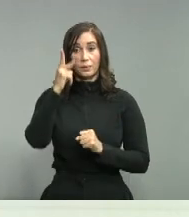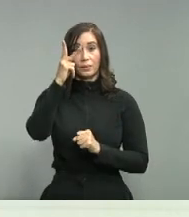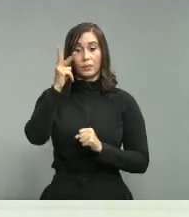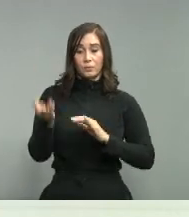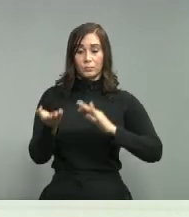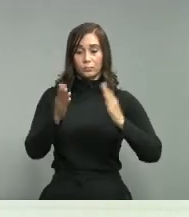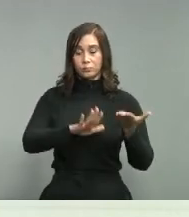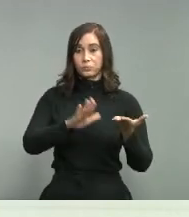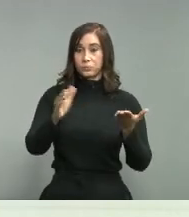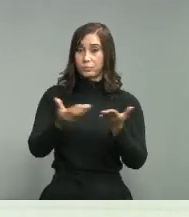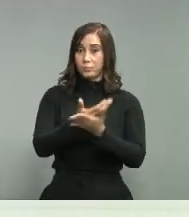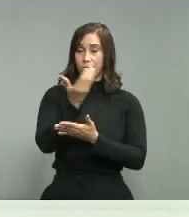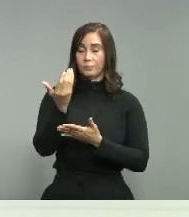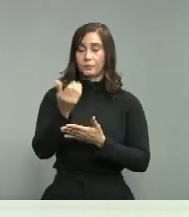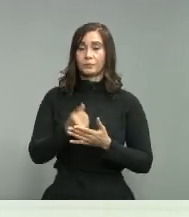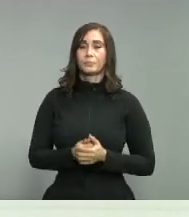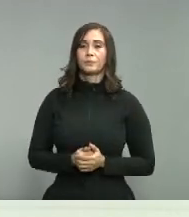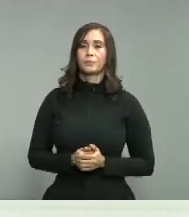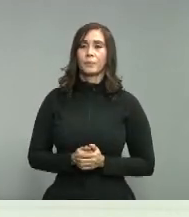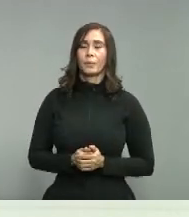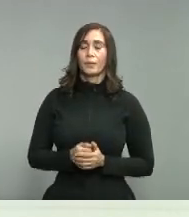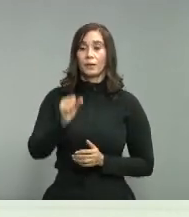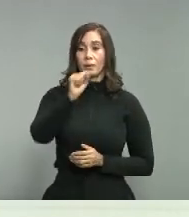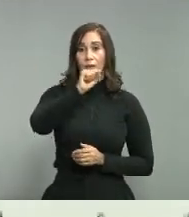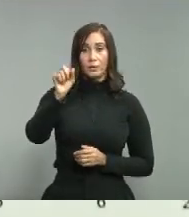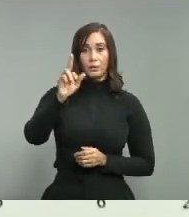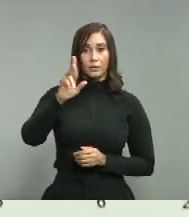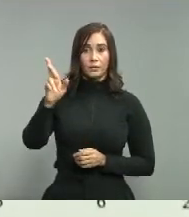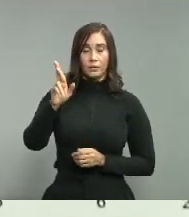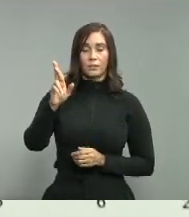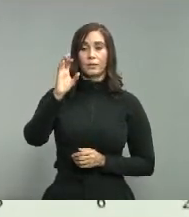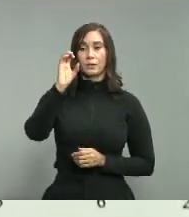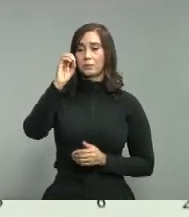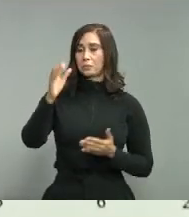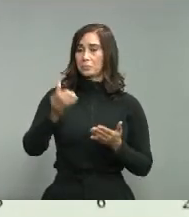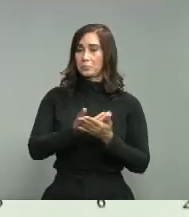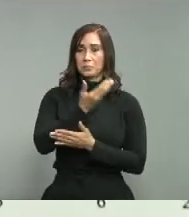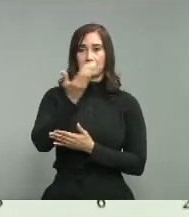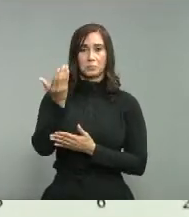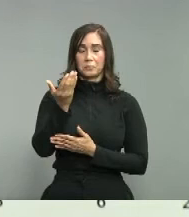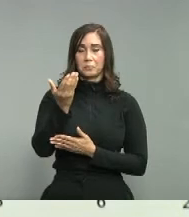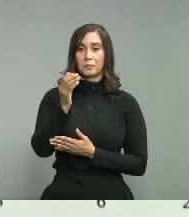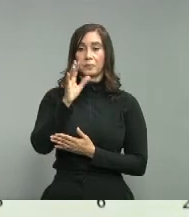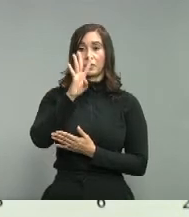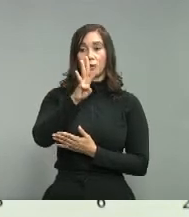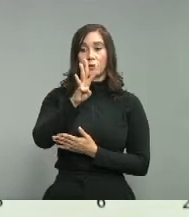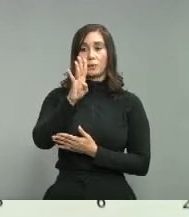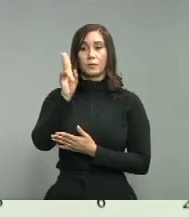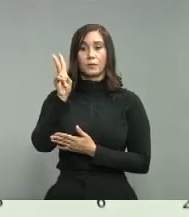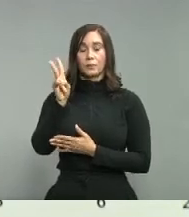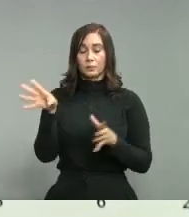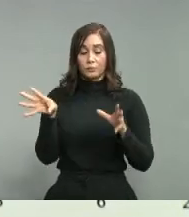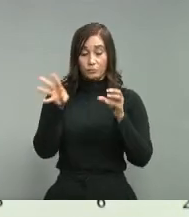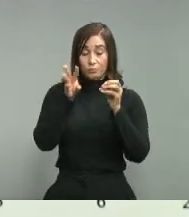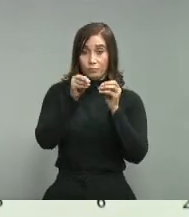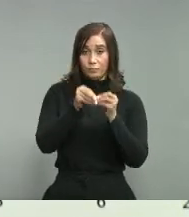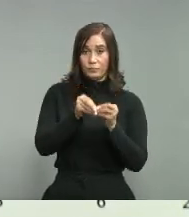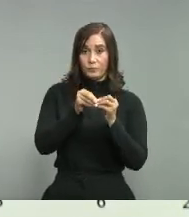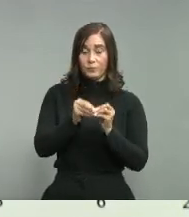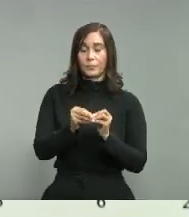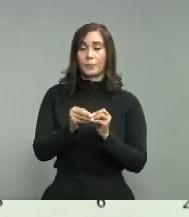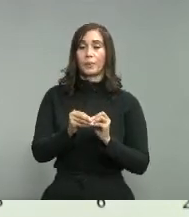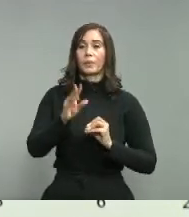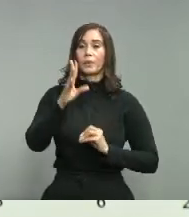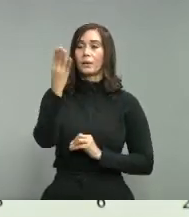fallecimientos santiago rodríguez 0 casos nuevos 42 acumulados